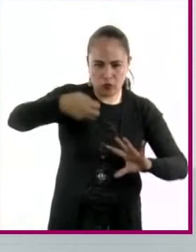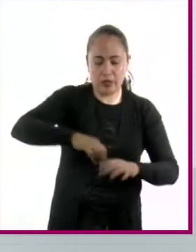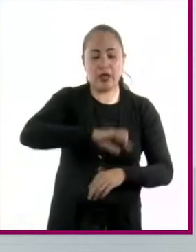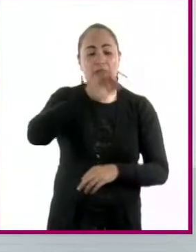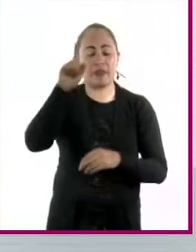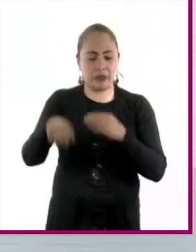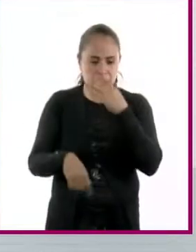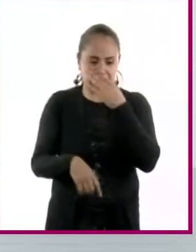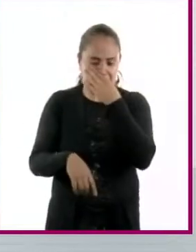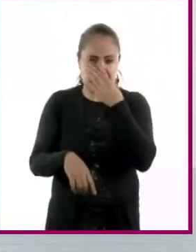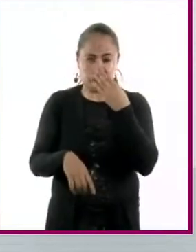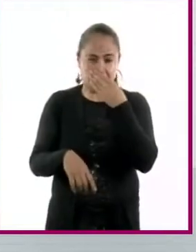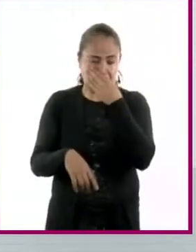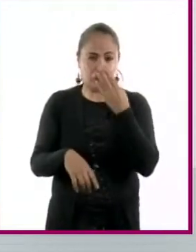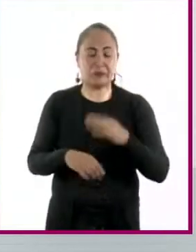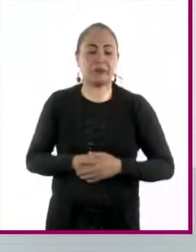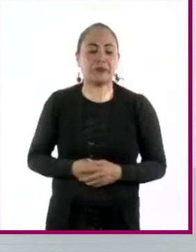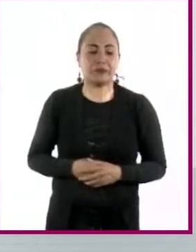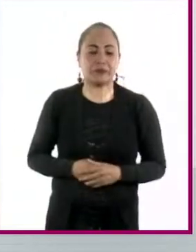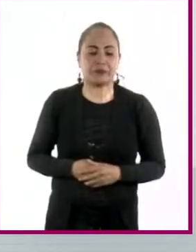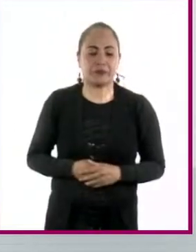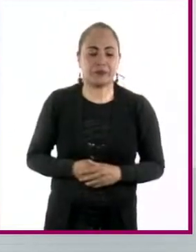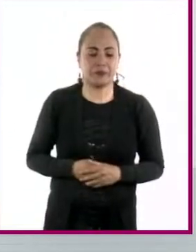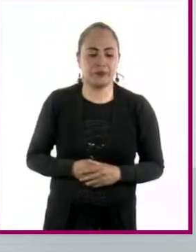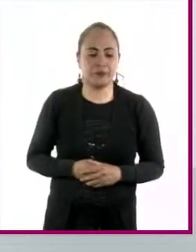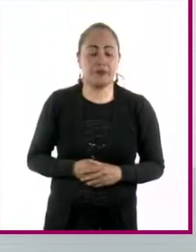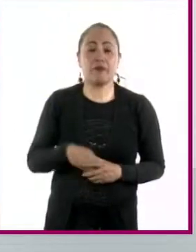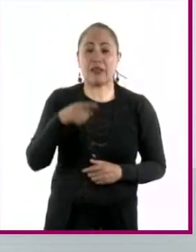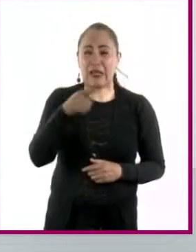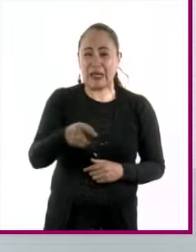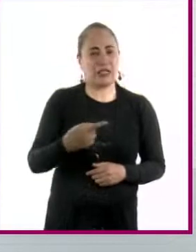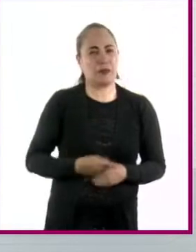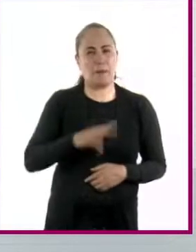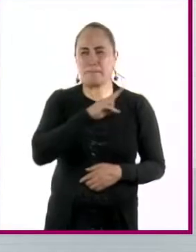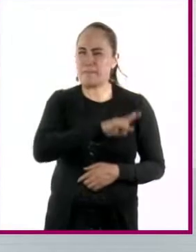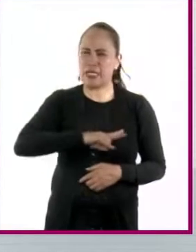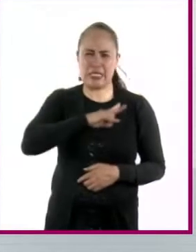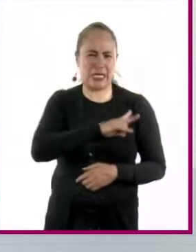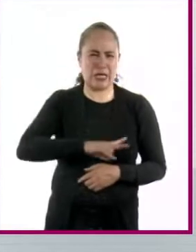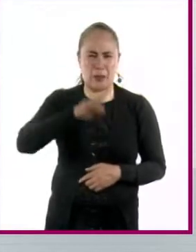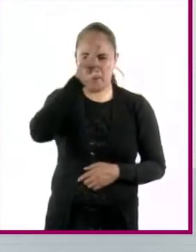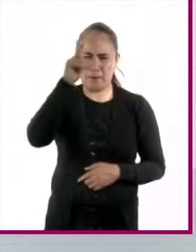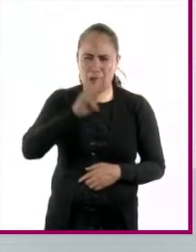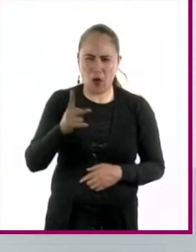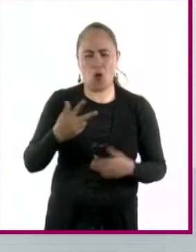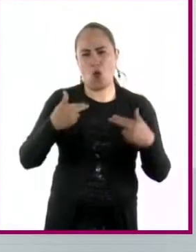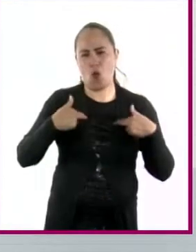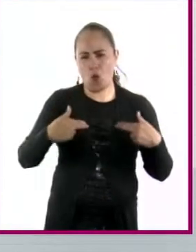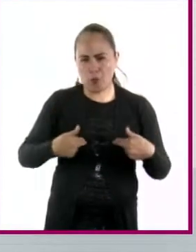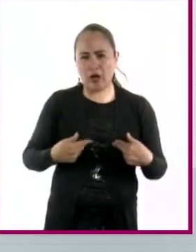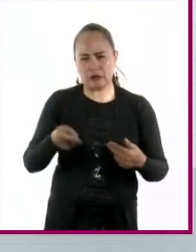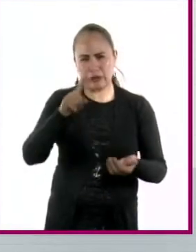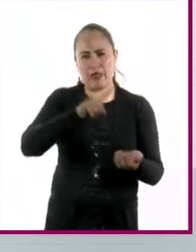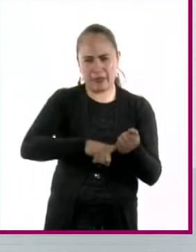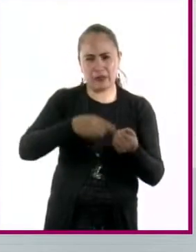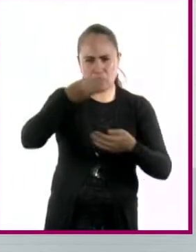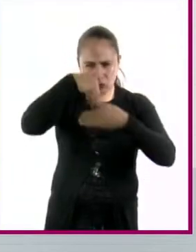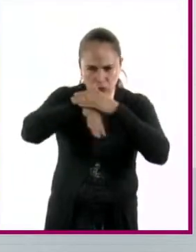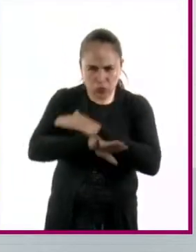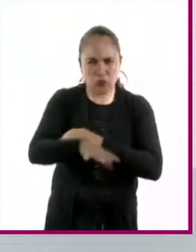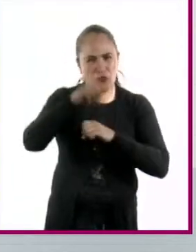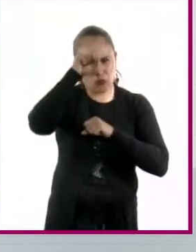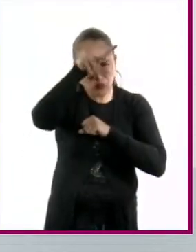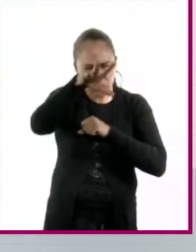lo que se llaman los jales, son altamente tóxicos para todo el mundo, para los humanos que están trabajando en esas minas,